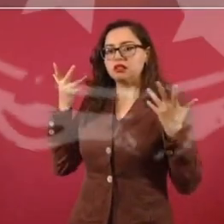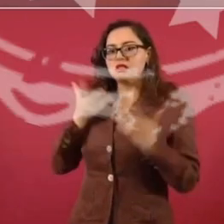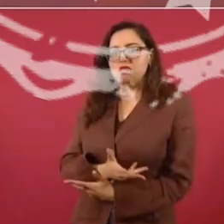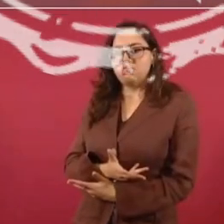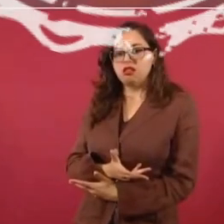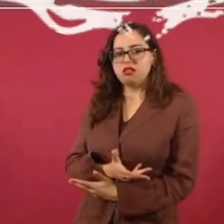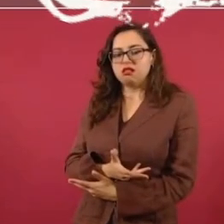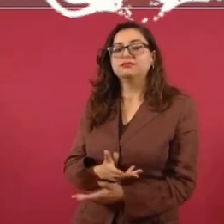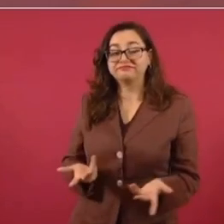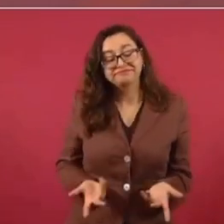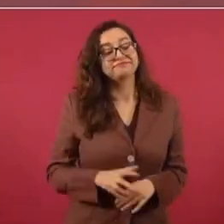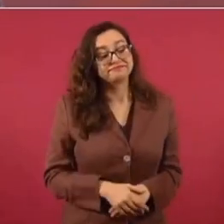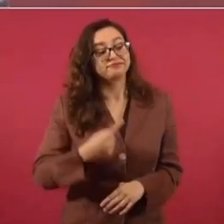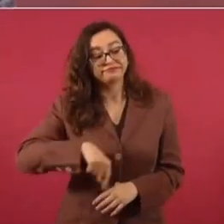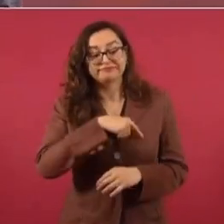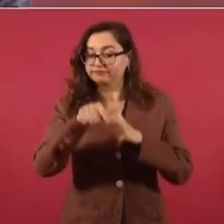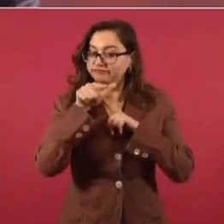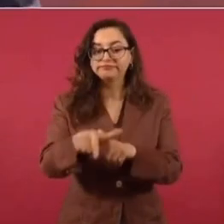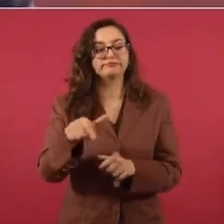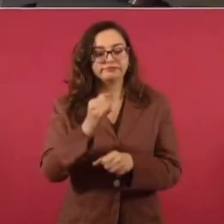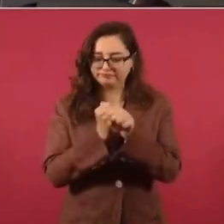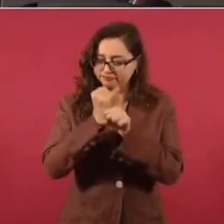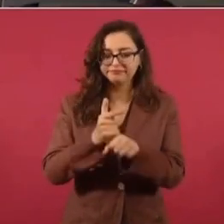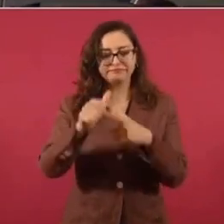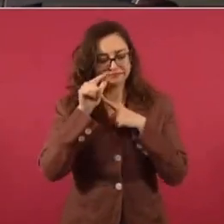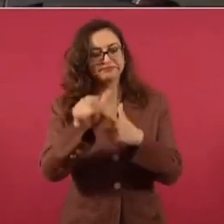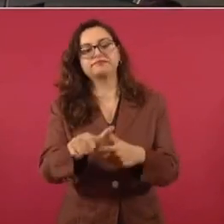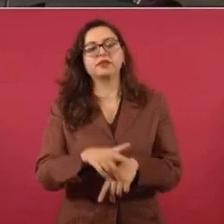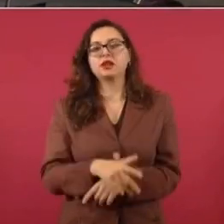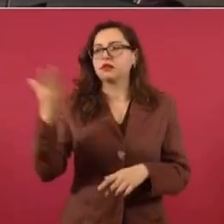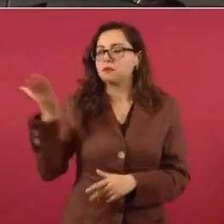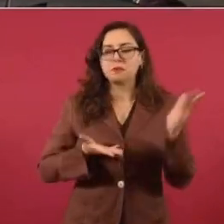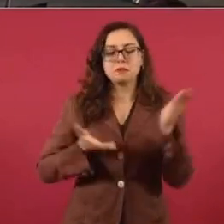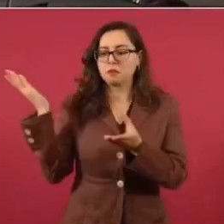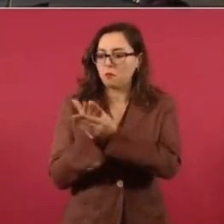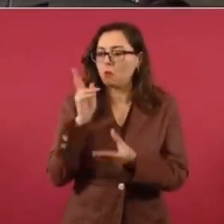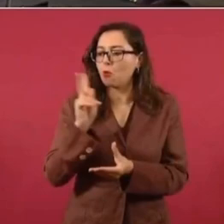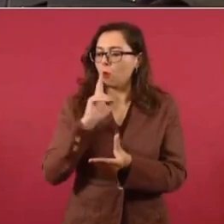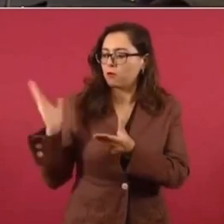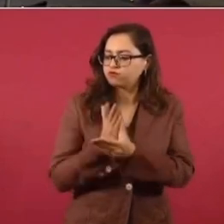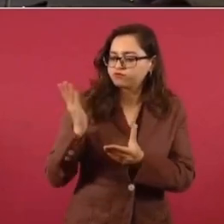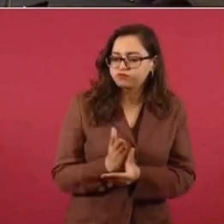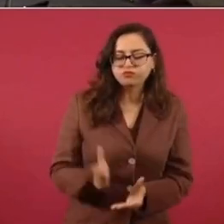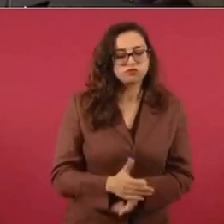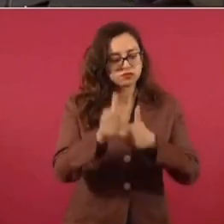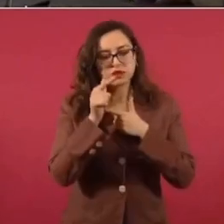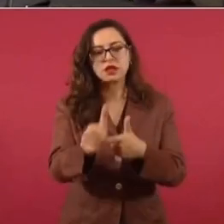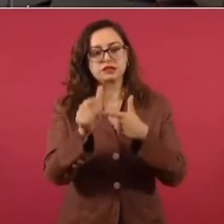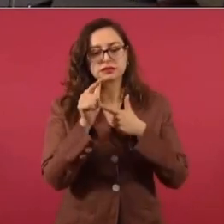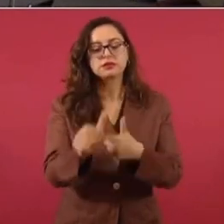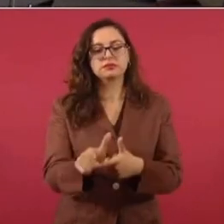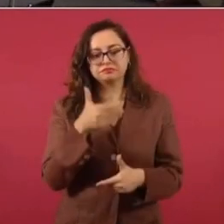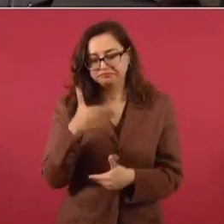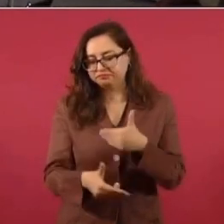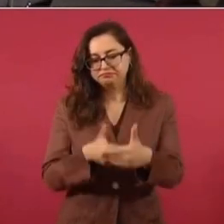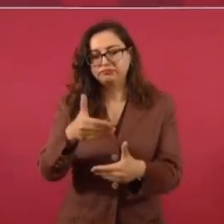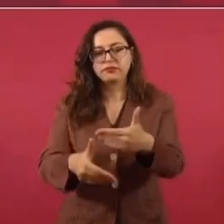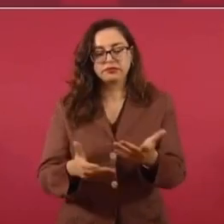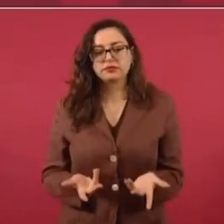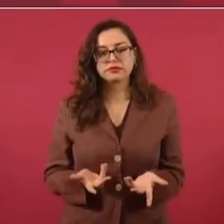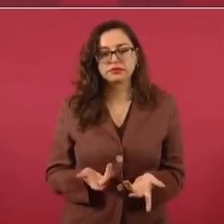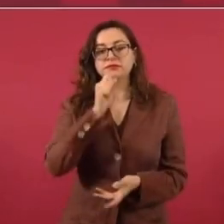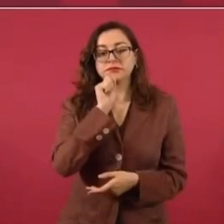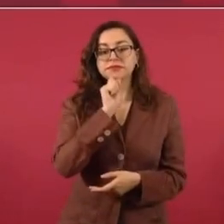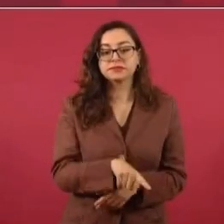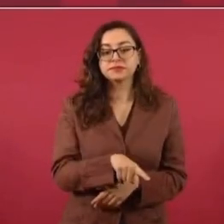Y desde luego que va a continuar la investigación y vamos a seguir recibiendo elementos de prueba y ya que como